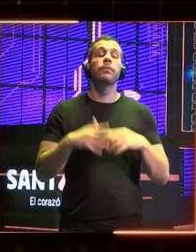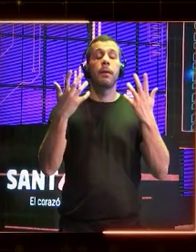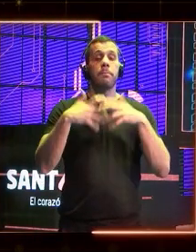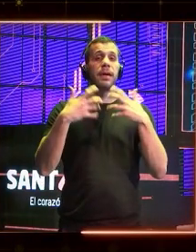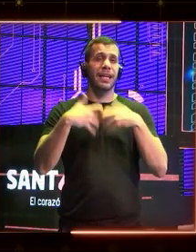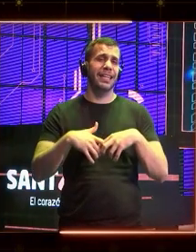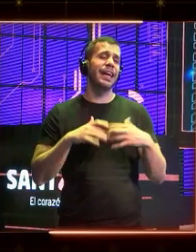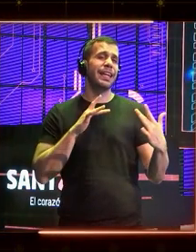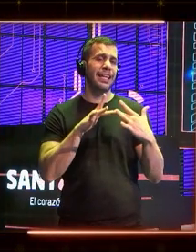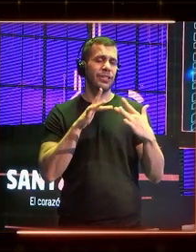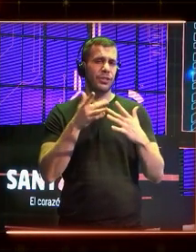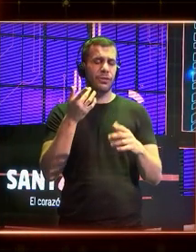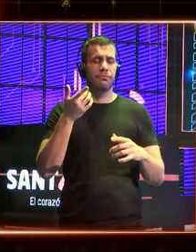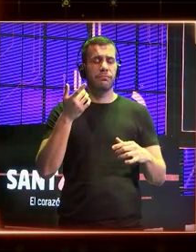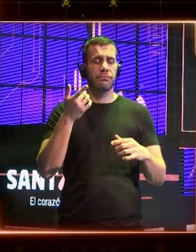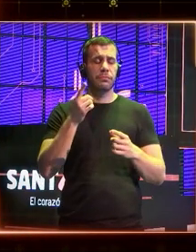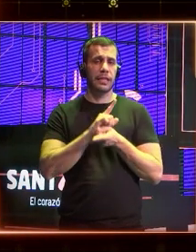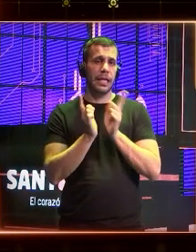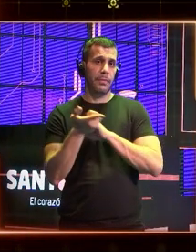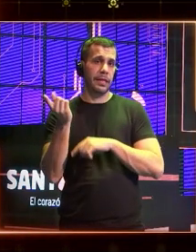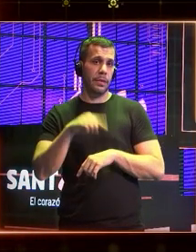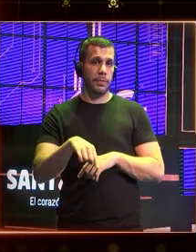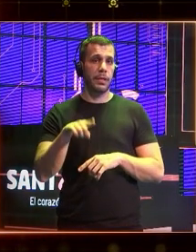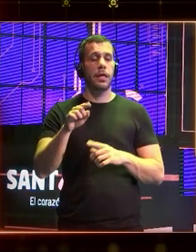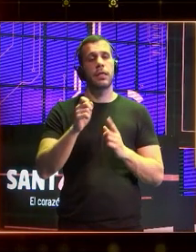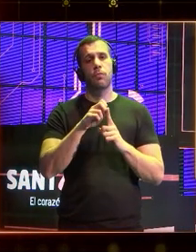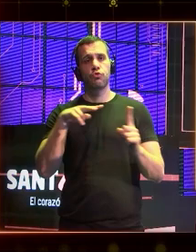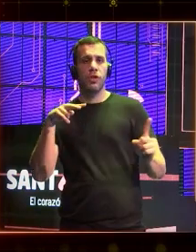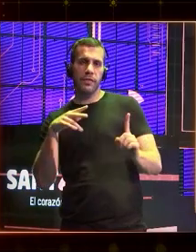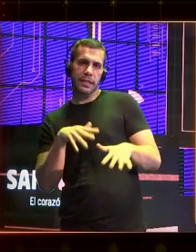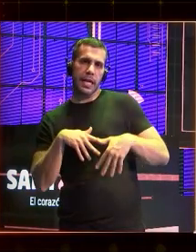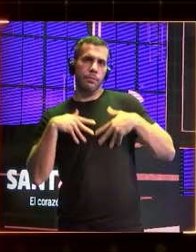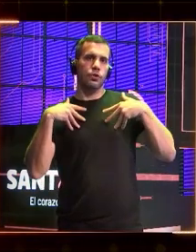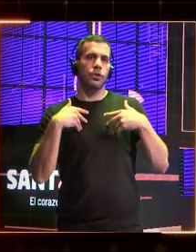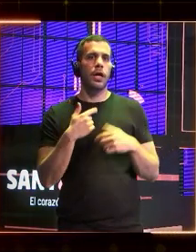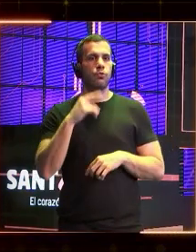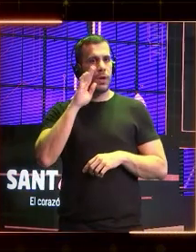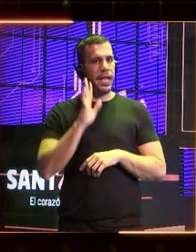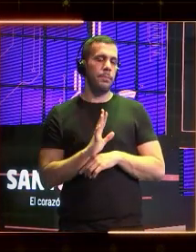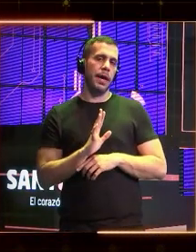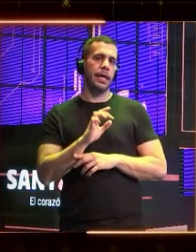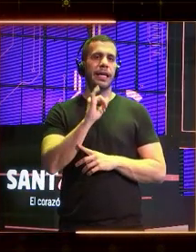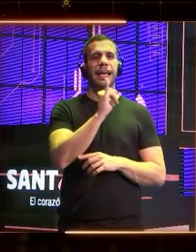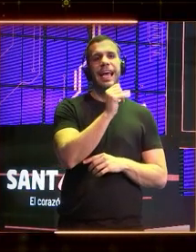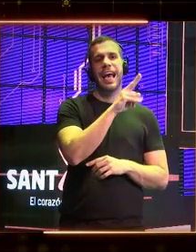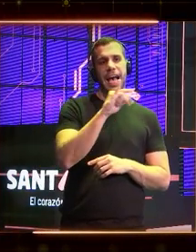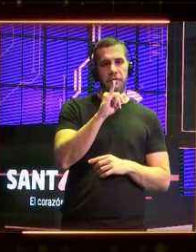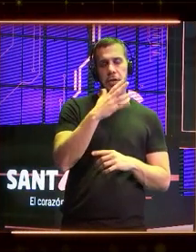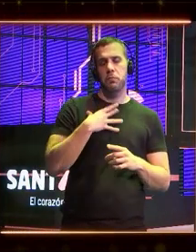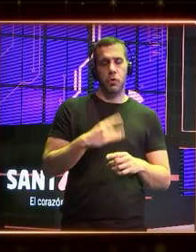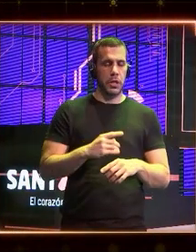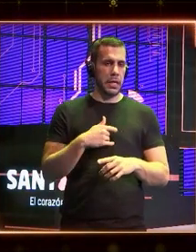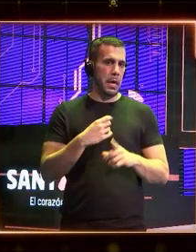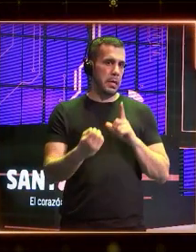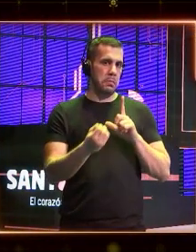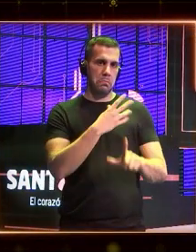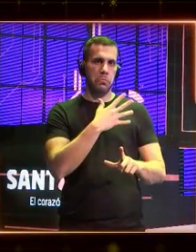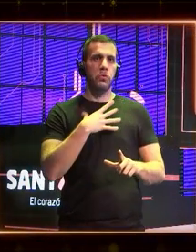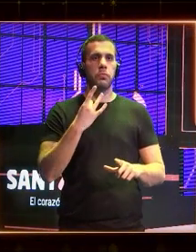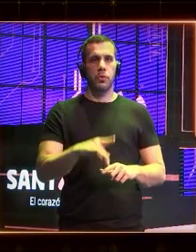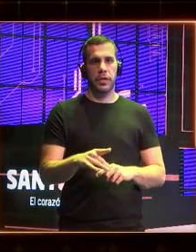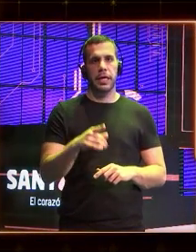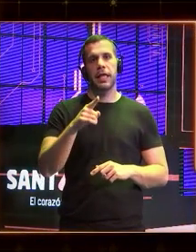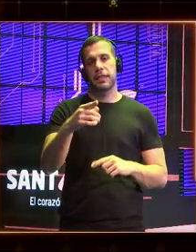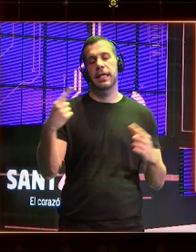un tubudista emocional. Y por eso hay una imagen que podría perfectamente Javi habernos sacado del observatorio del